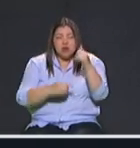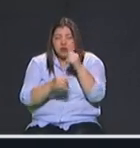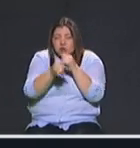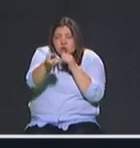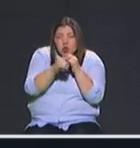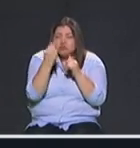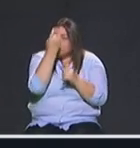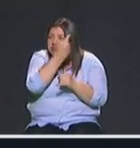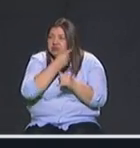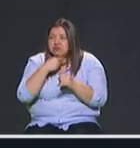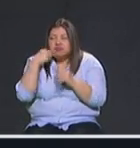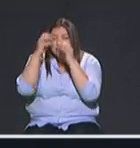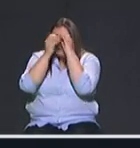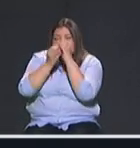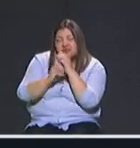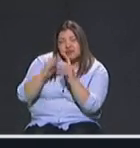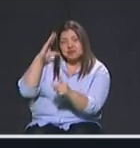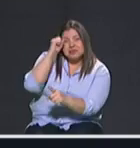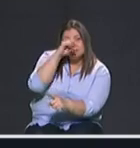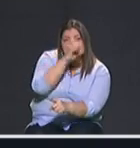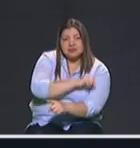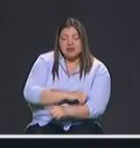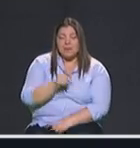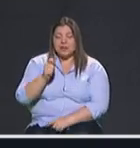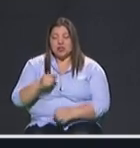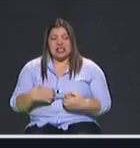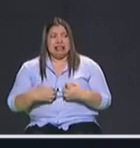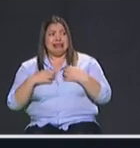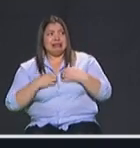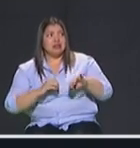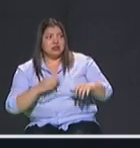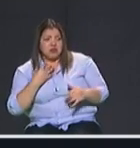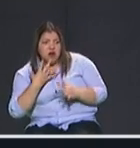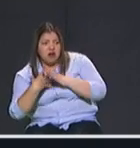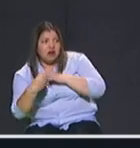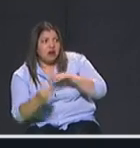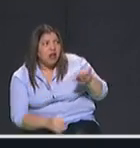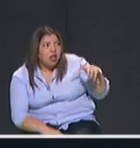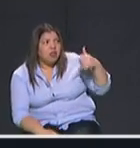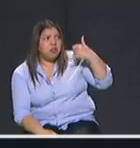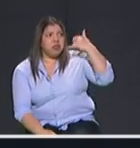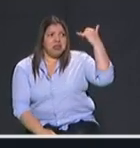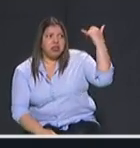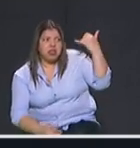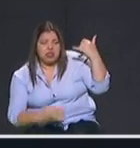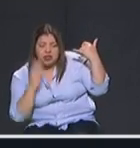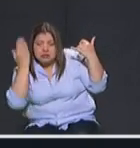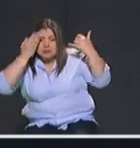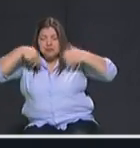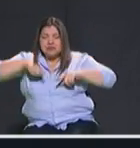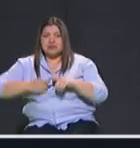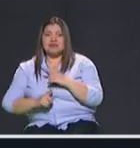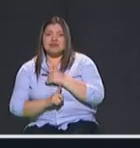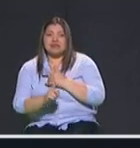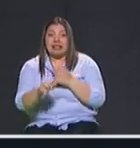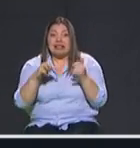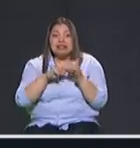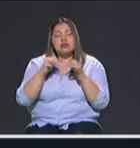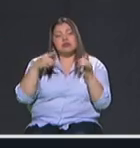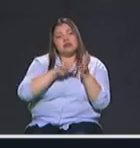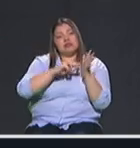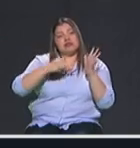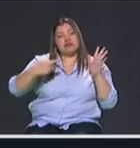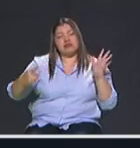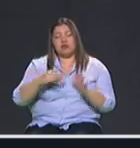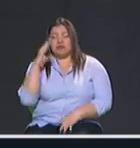les dé temor ir a la calle que sepan que si salen allá van a ser identificados pero adicionalmente hay cámaras con inteligencia artificial que permiten